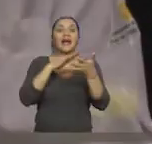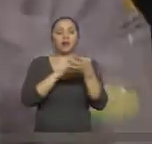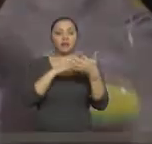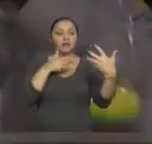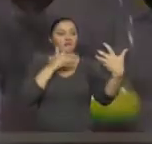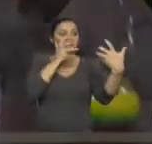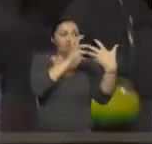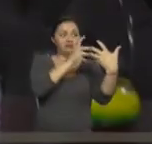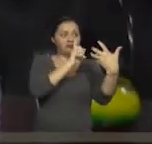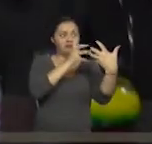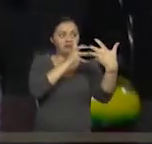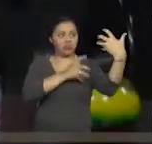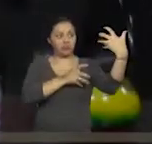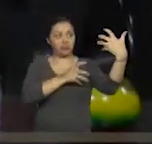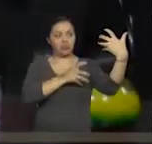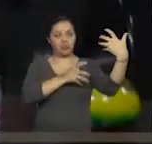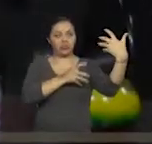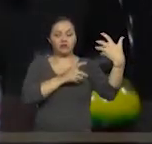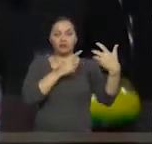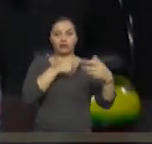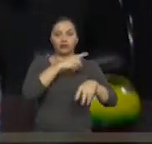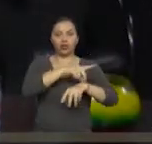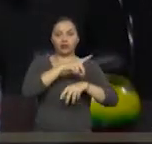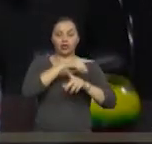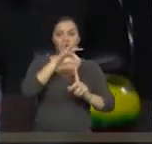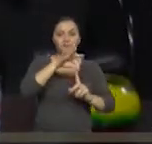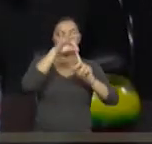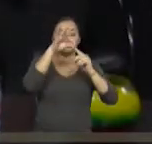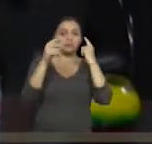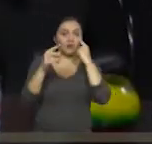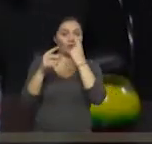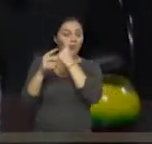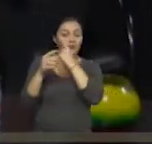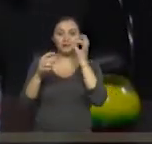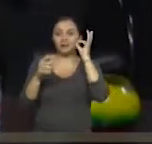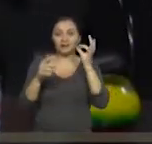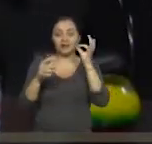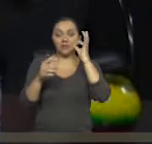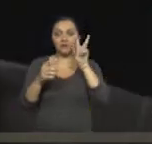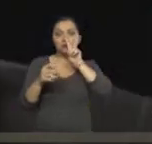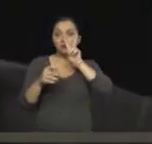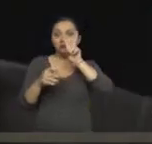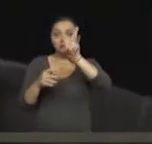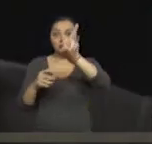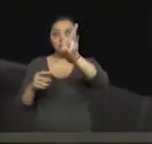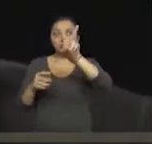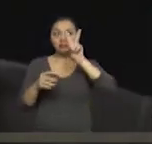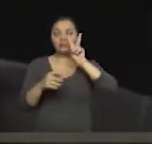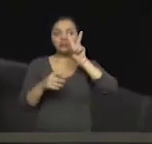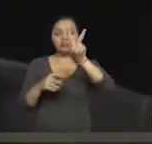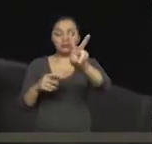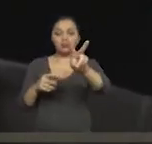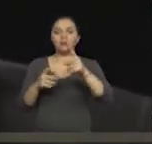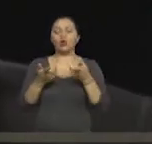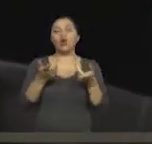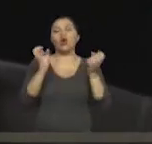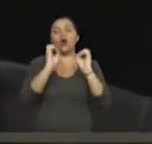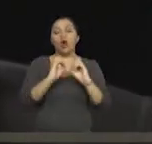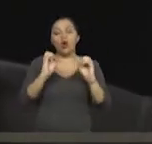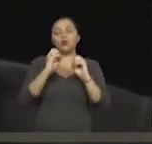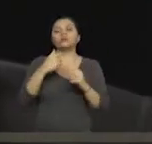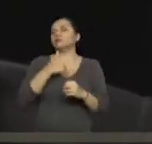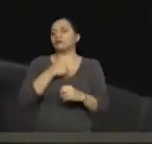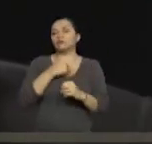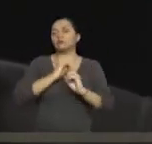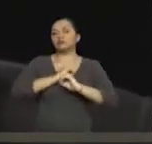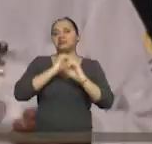el compañero oftalmólogo, determinada de problema visual, pero para mí